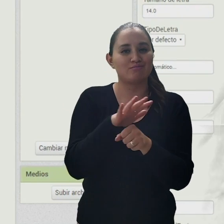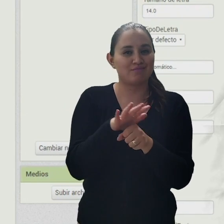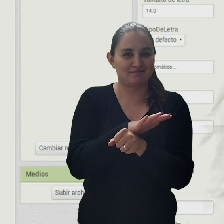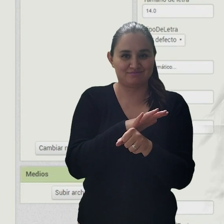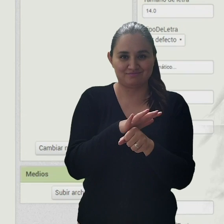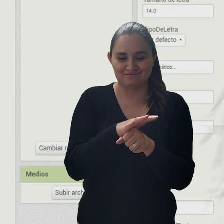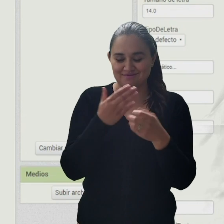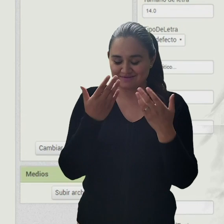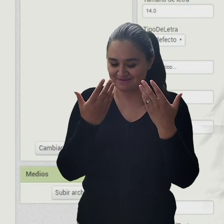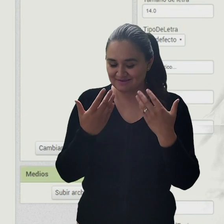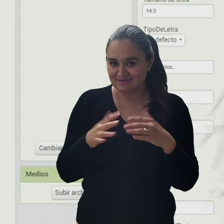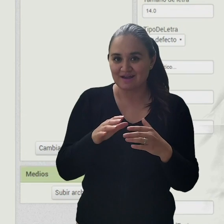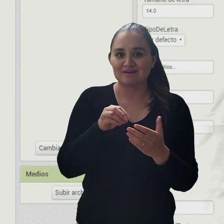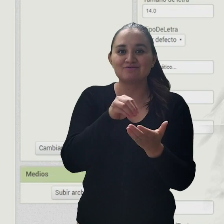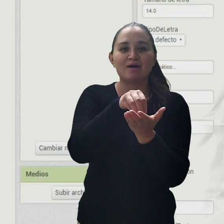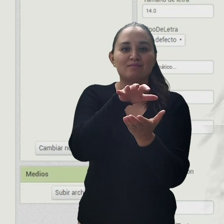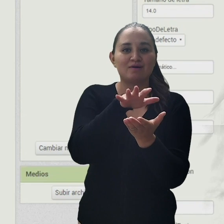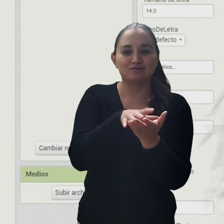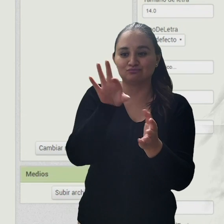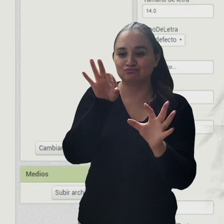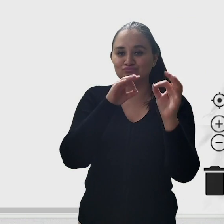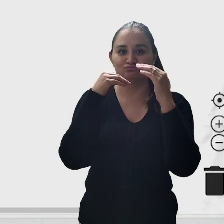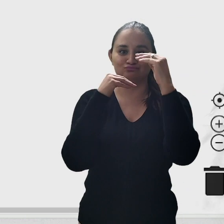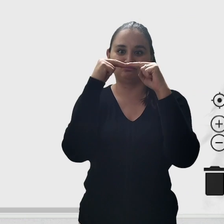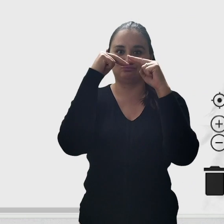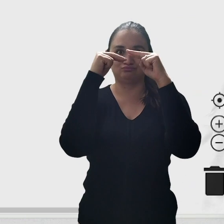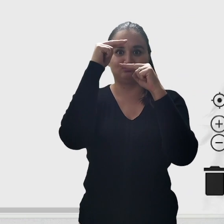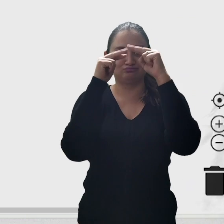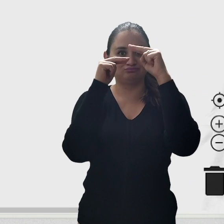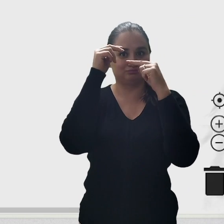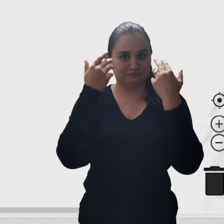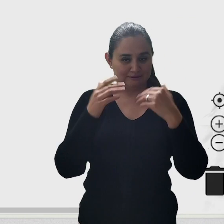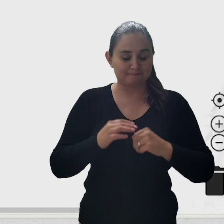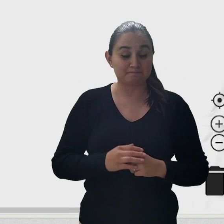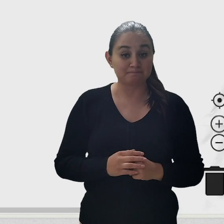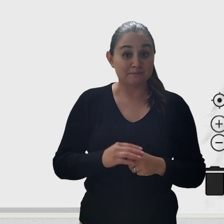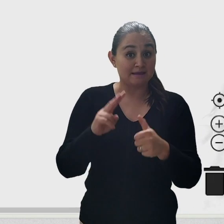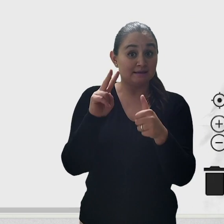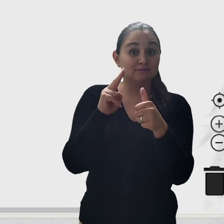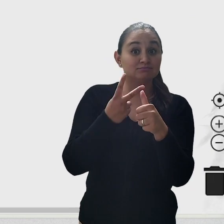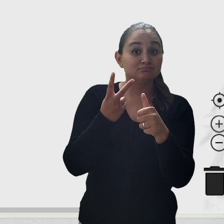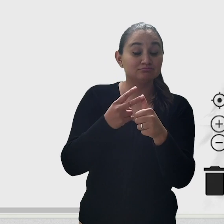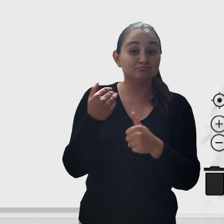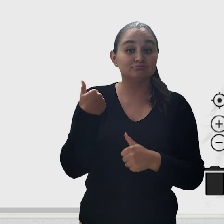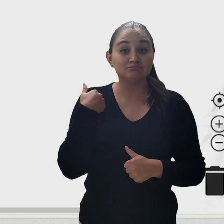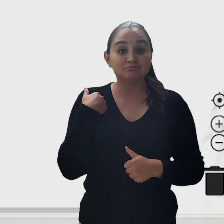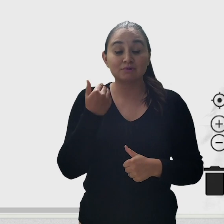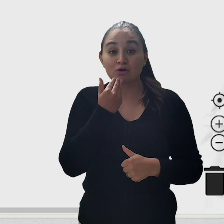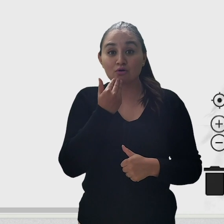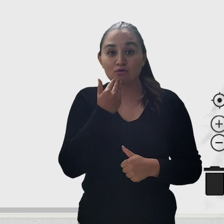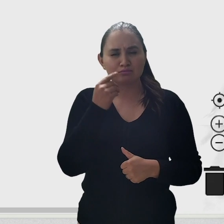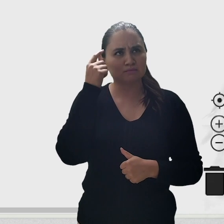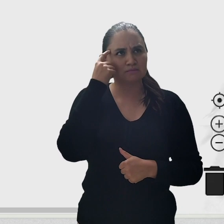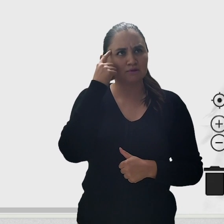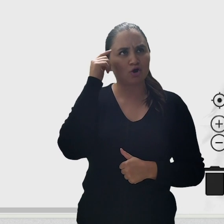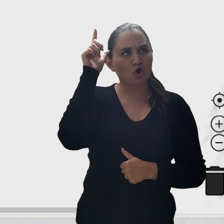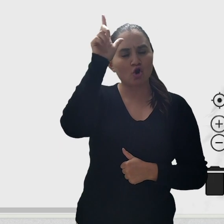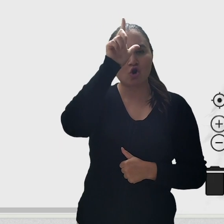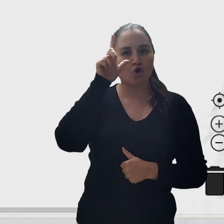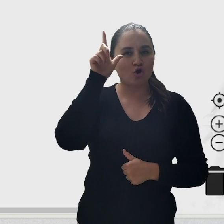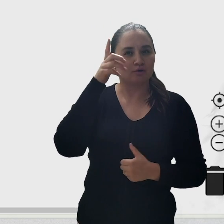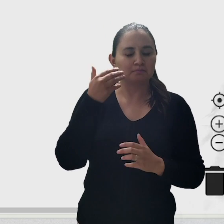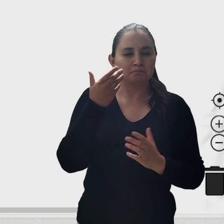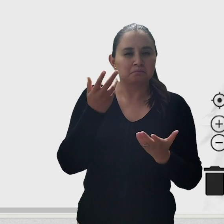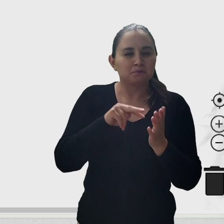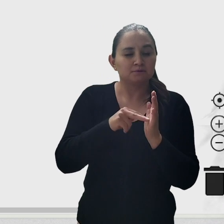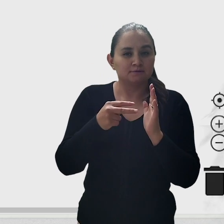usuario. Ahora, en segundo lugar, necesitamos entregar una lógica, es decir, que queremos que haga nuestra